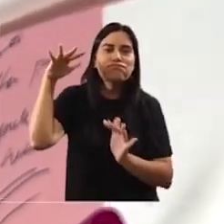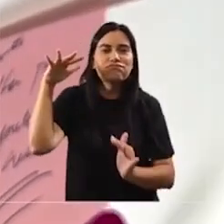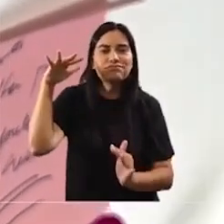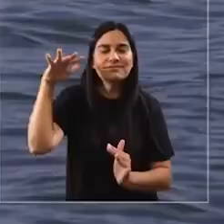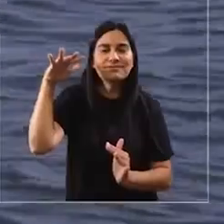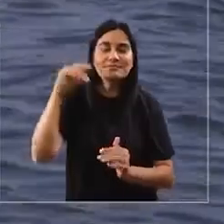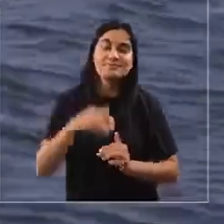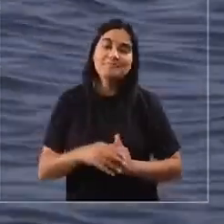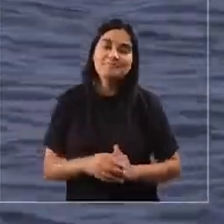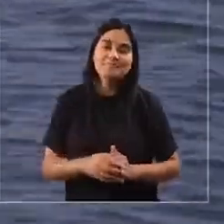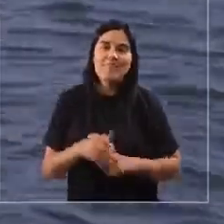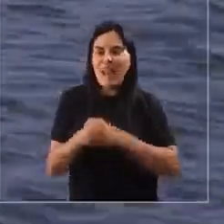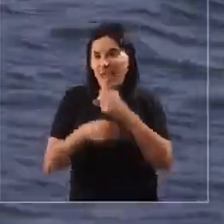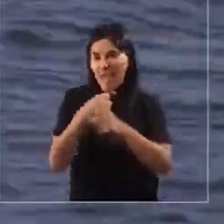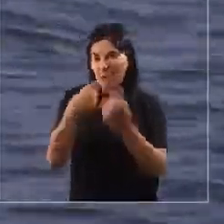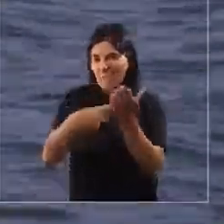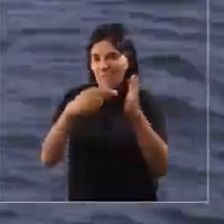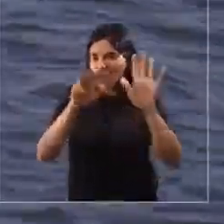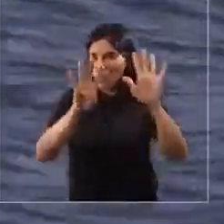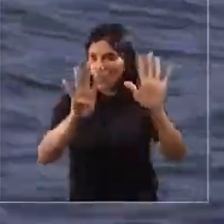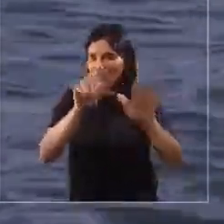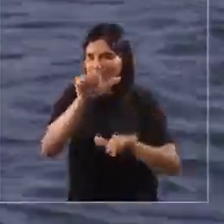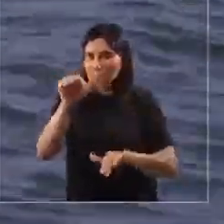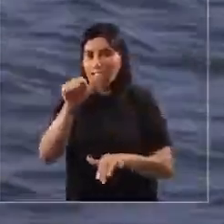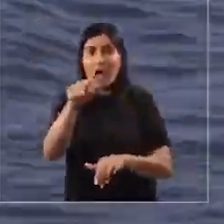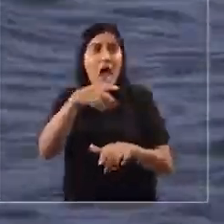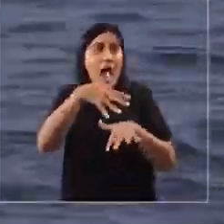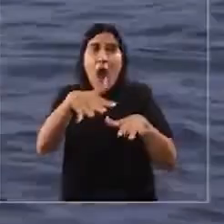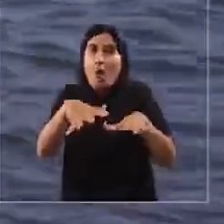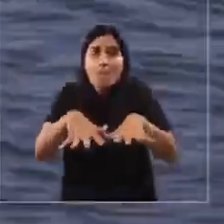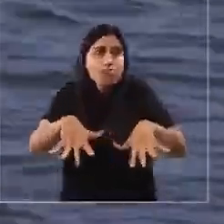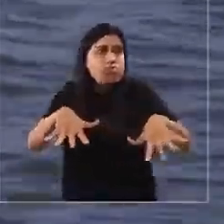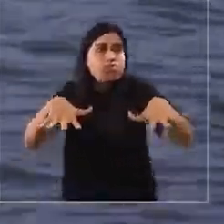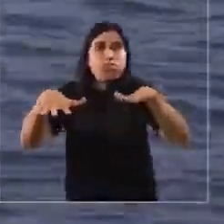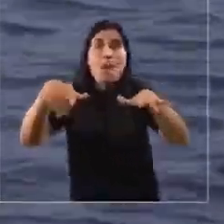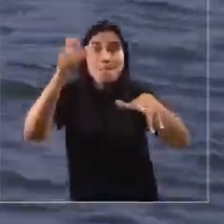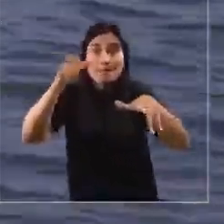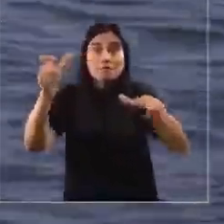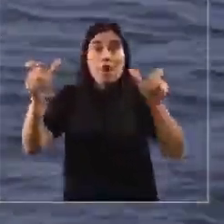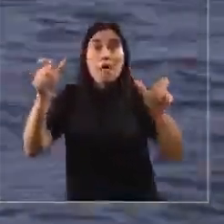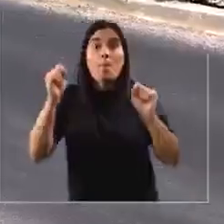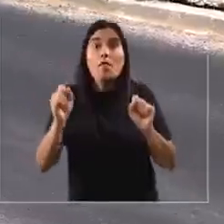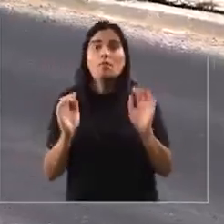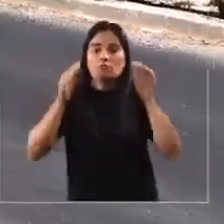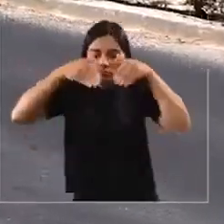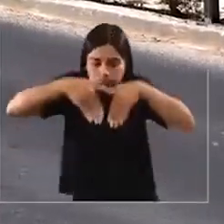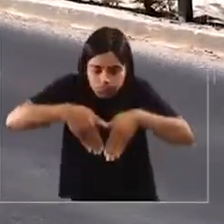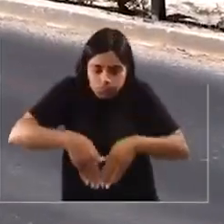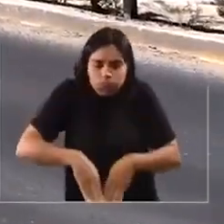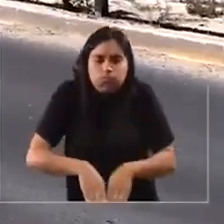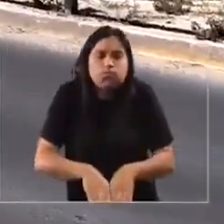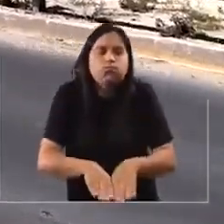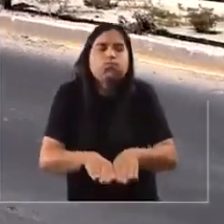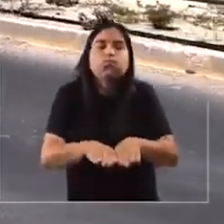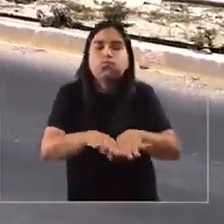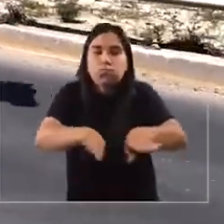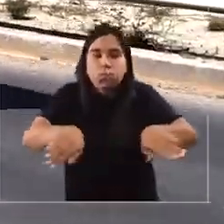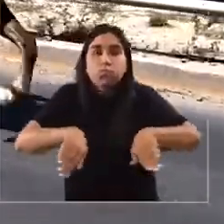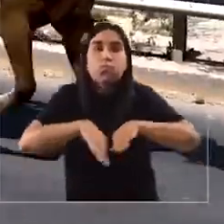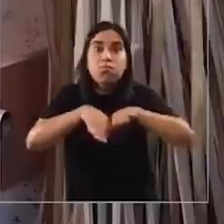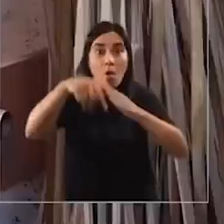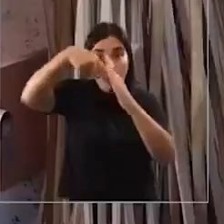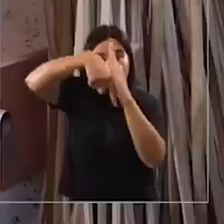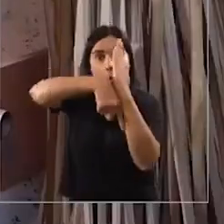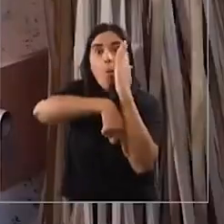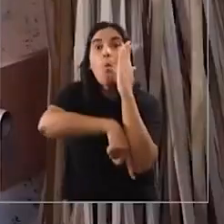ahí había tanta agua que una persona se podía meter a la parte del agua y desaparecer hacia abajo de tan profundo que era.